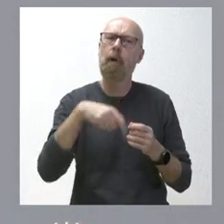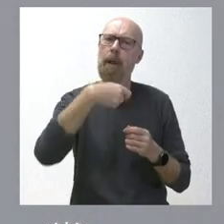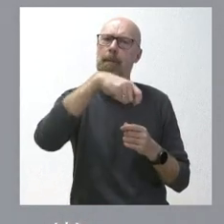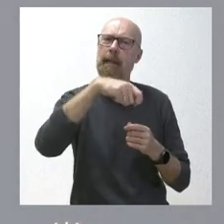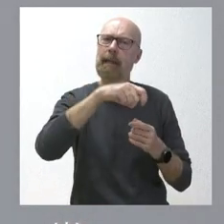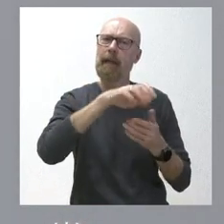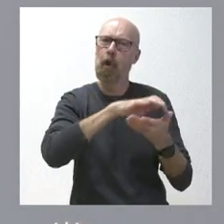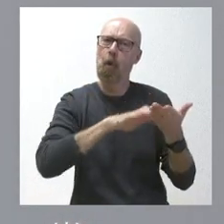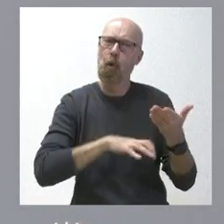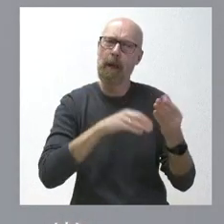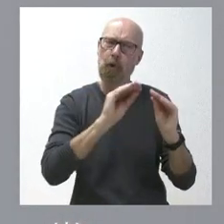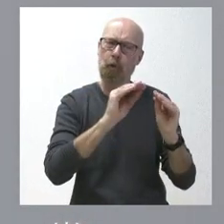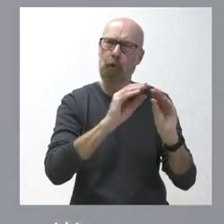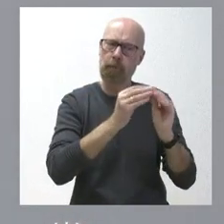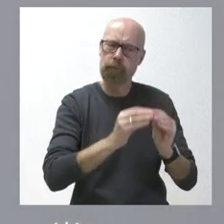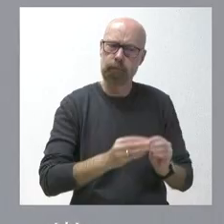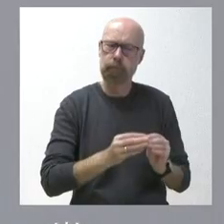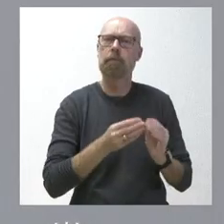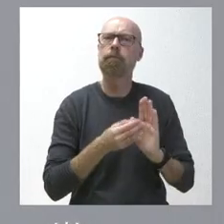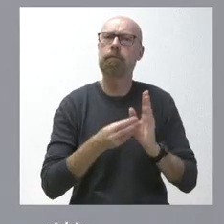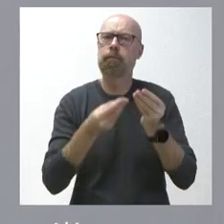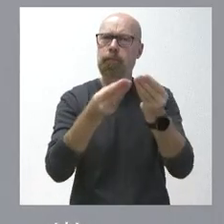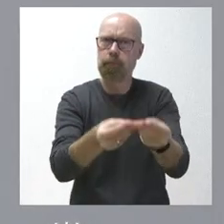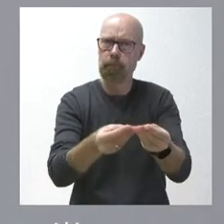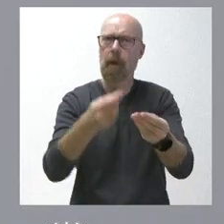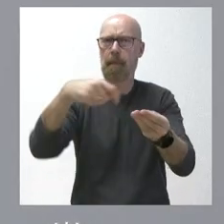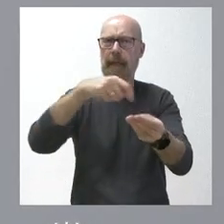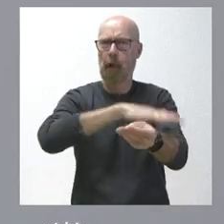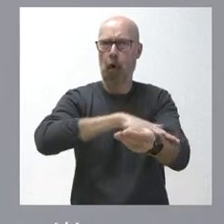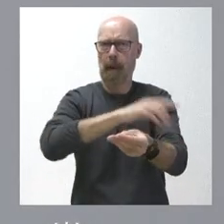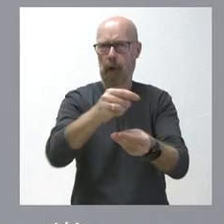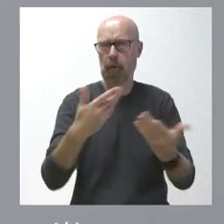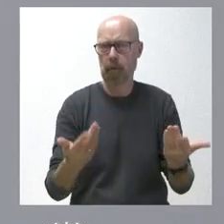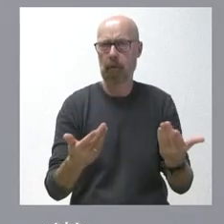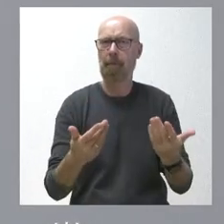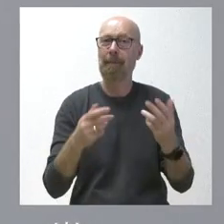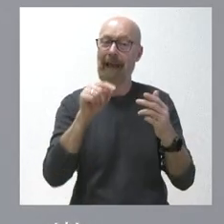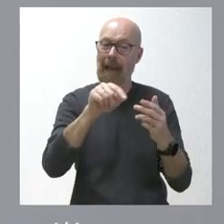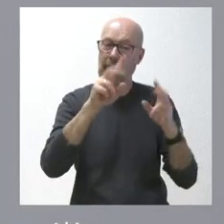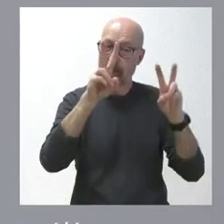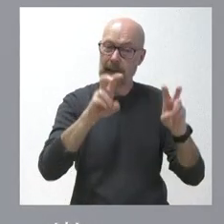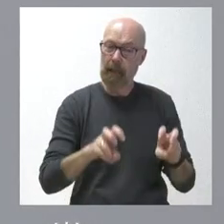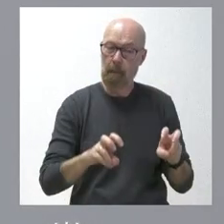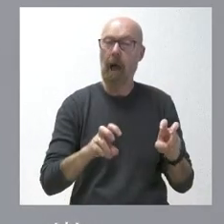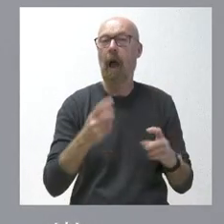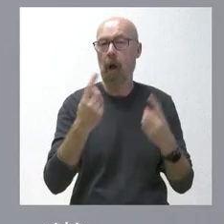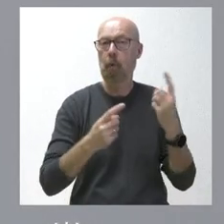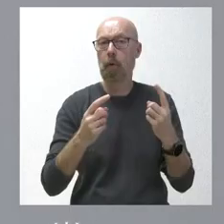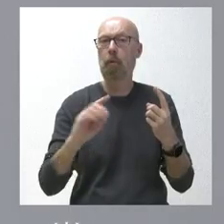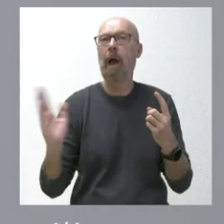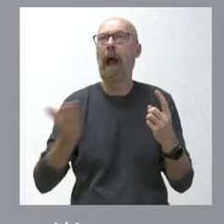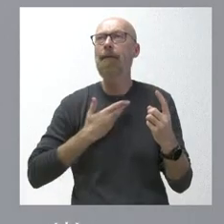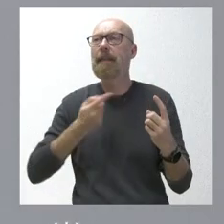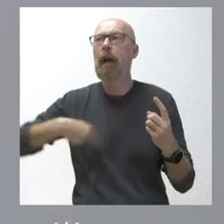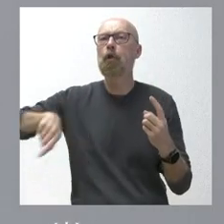de la Junta entregará al presidente del Gobierno, pero ahí sí que habrá un conjunto de materias que quizá no afecta a todas las comunidades autónomas, que